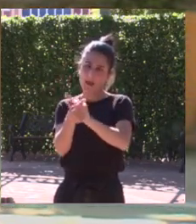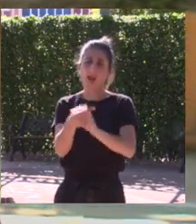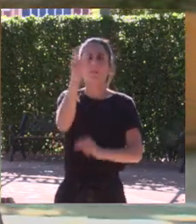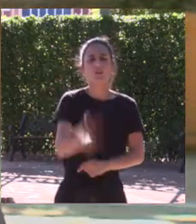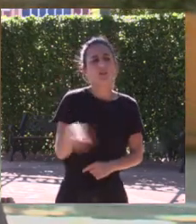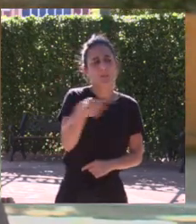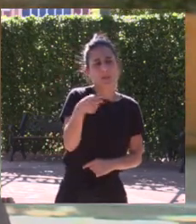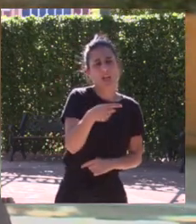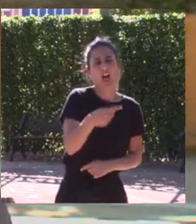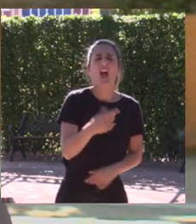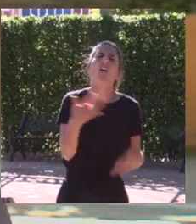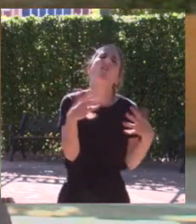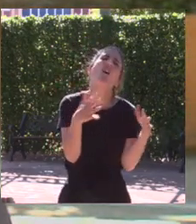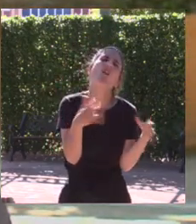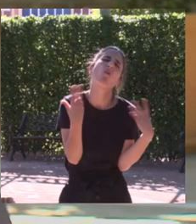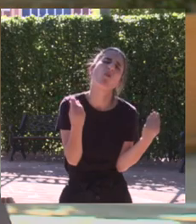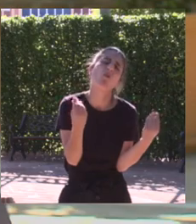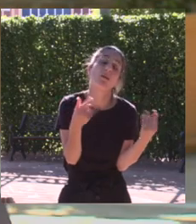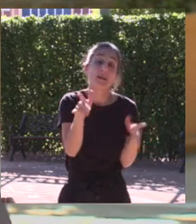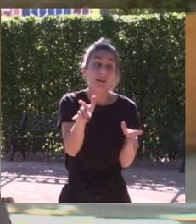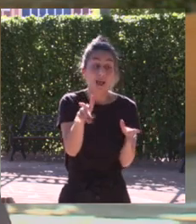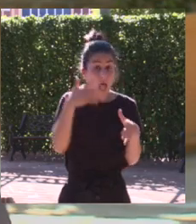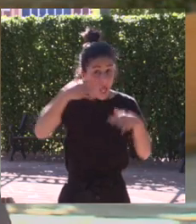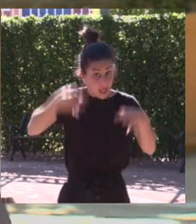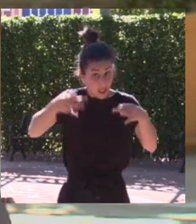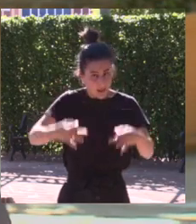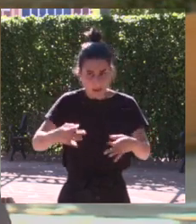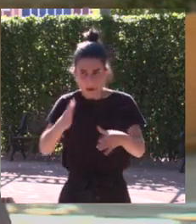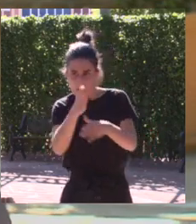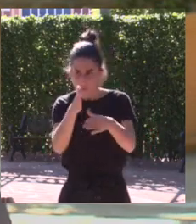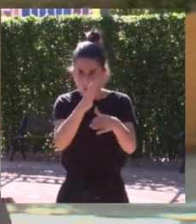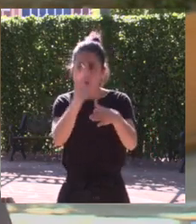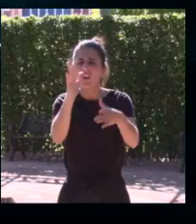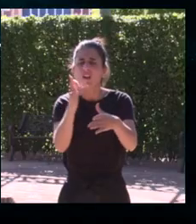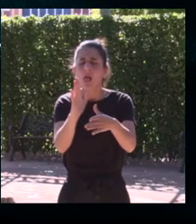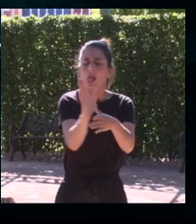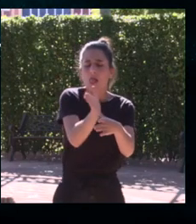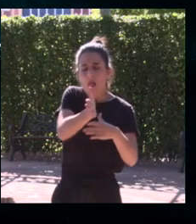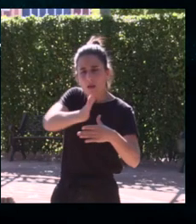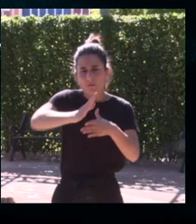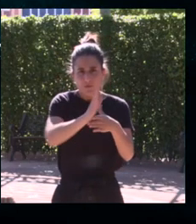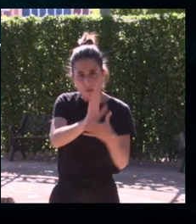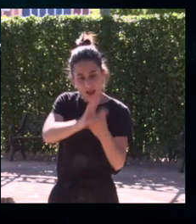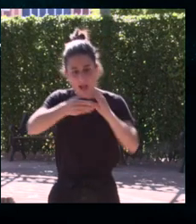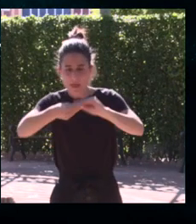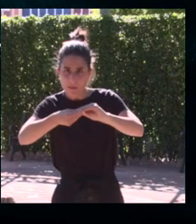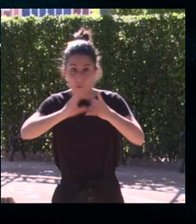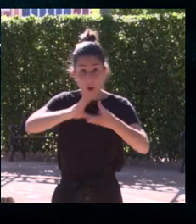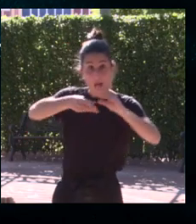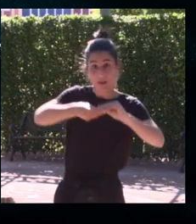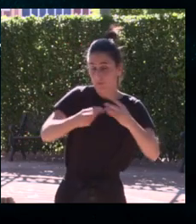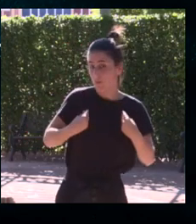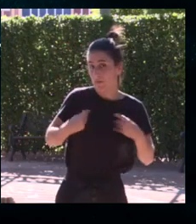se queja del viento y el realista ajusta las velas y muchas veces en vez de quejarnos lo que tenemos que hacer es